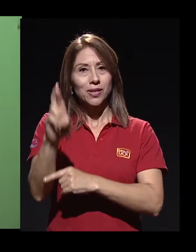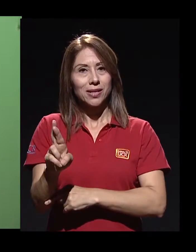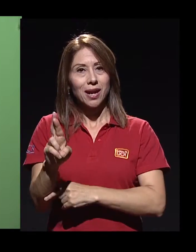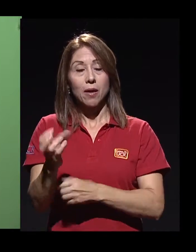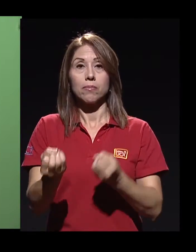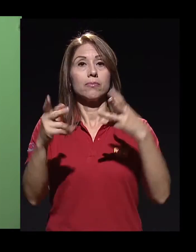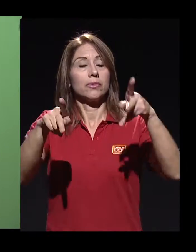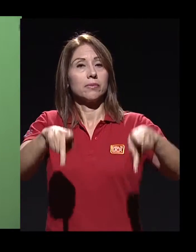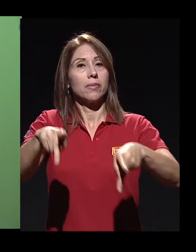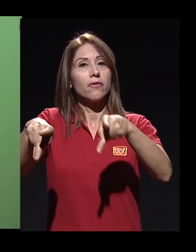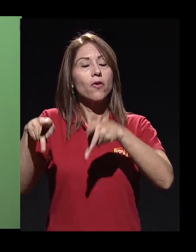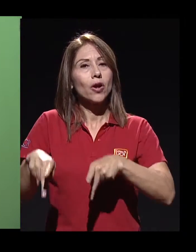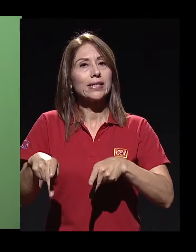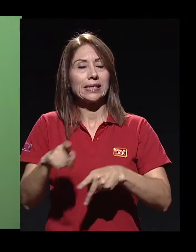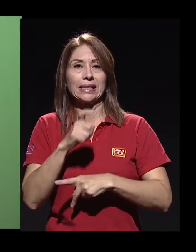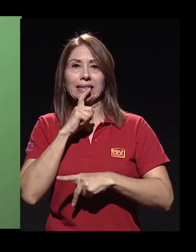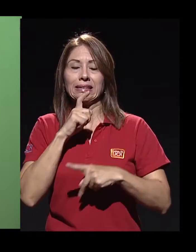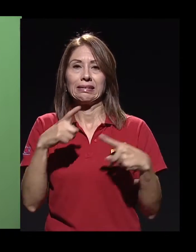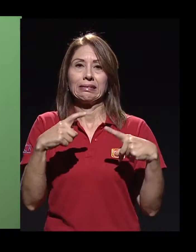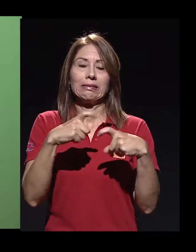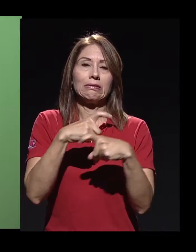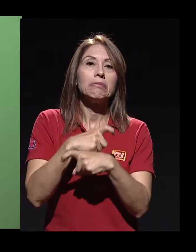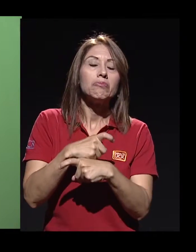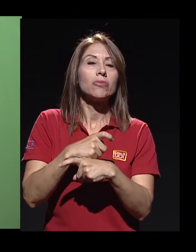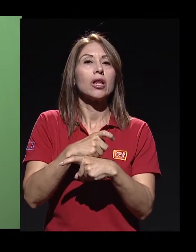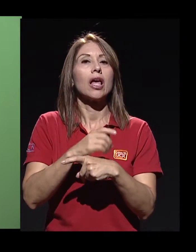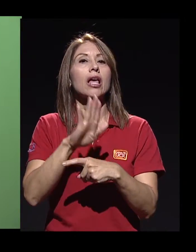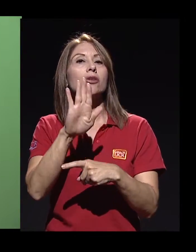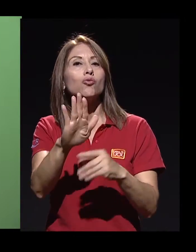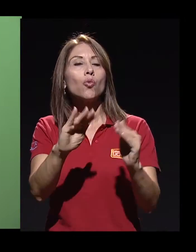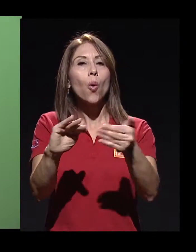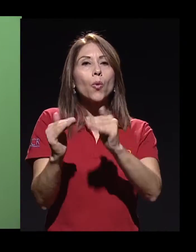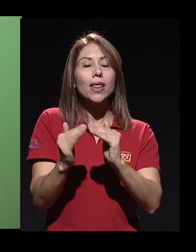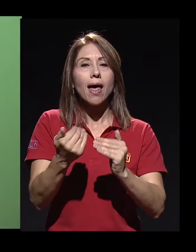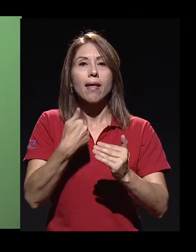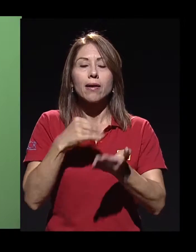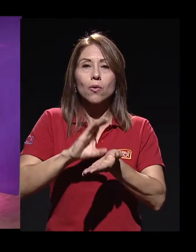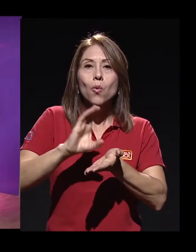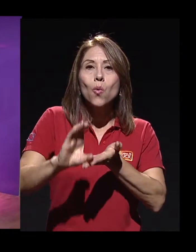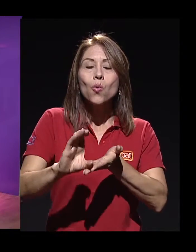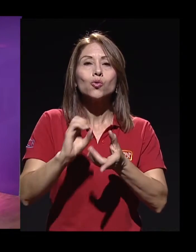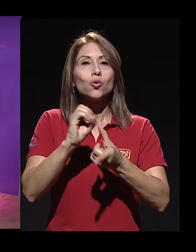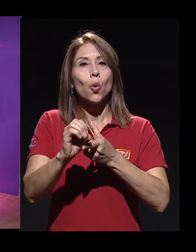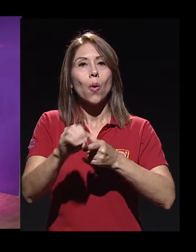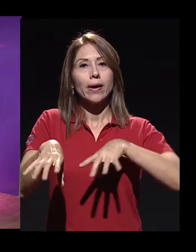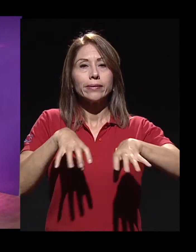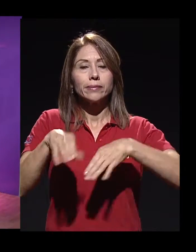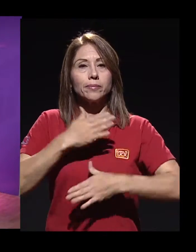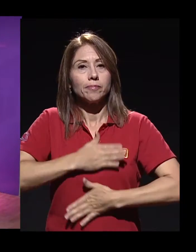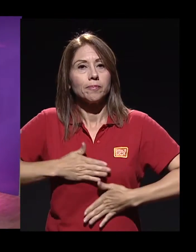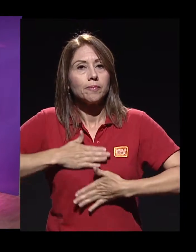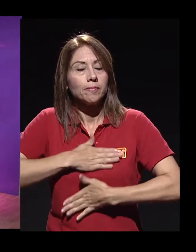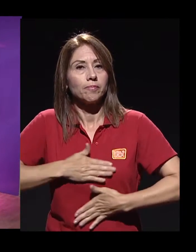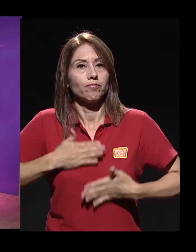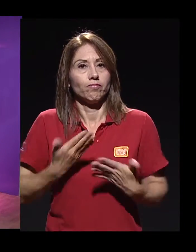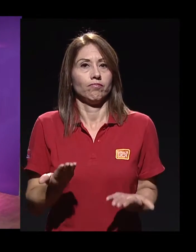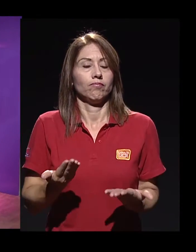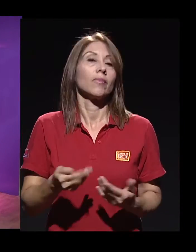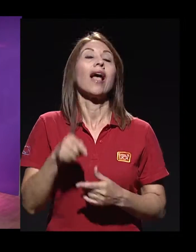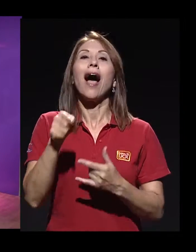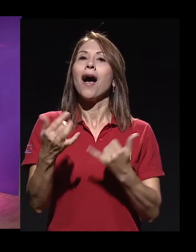para muchas personas es complicado acceder en sus comunidades a cursos, a actividades recreativas, ¿verdad? Que eso es un